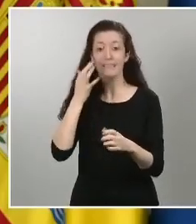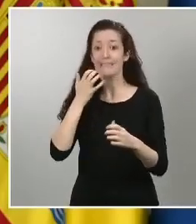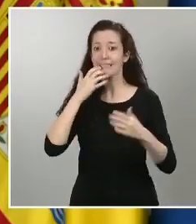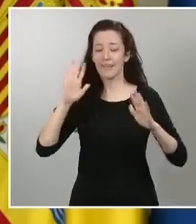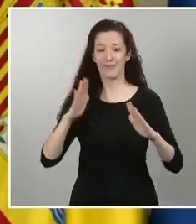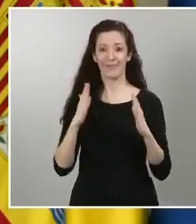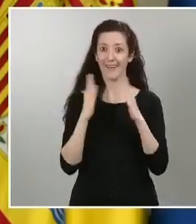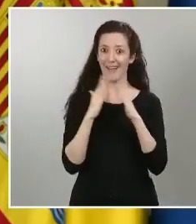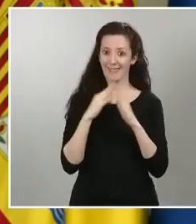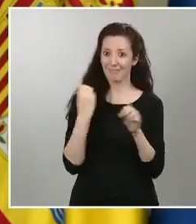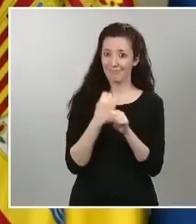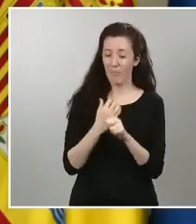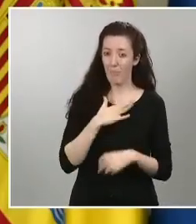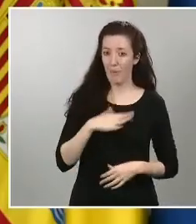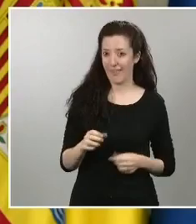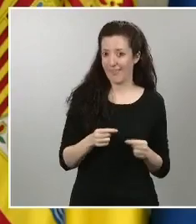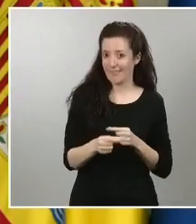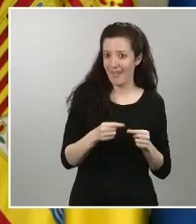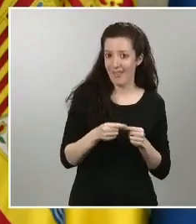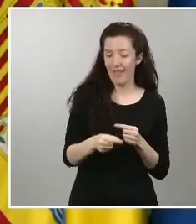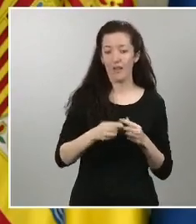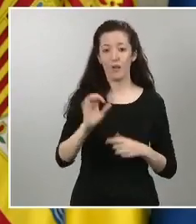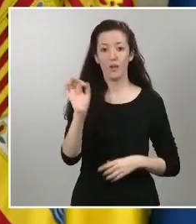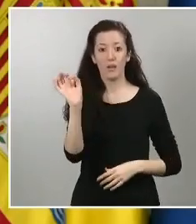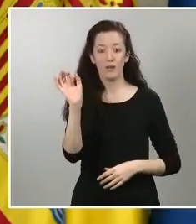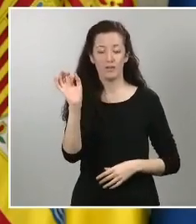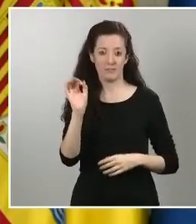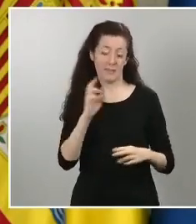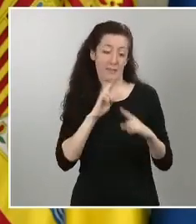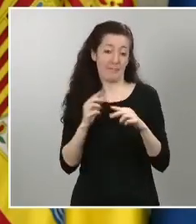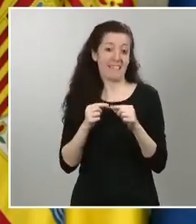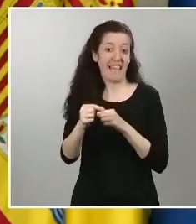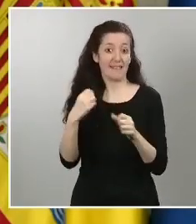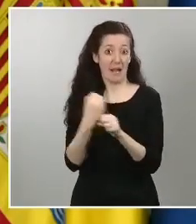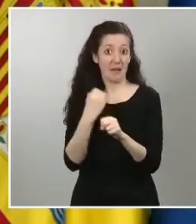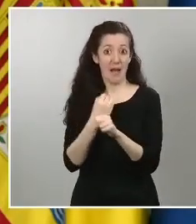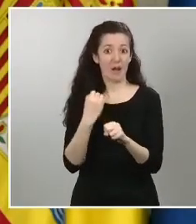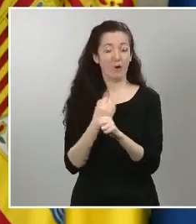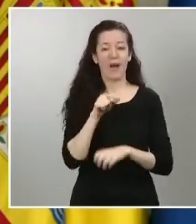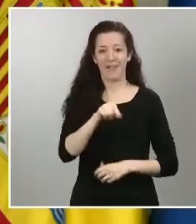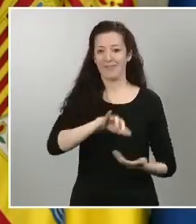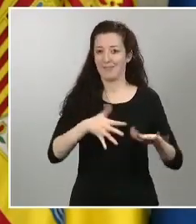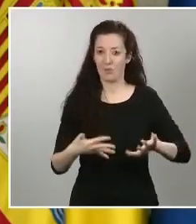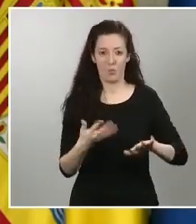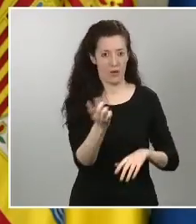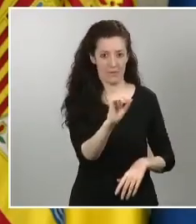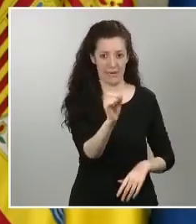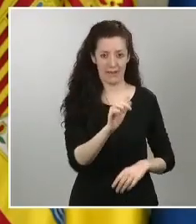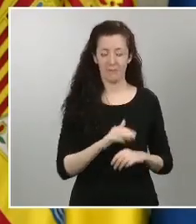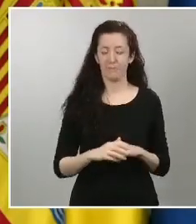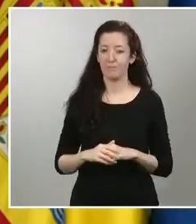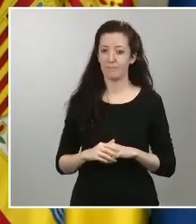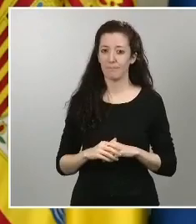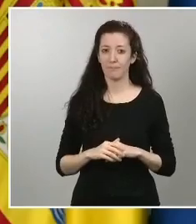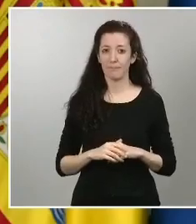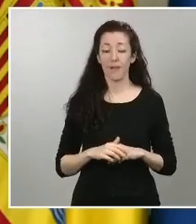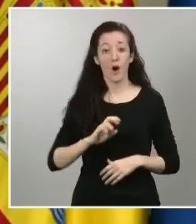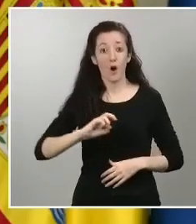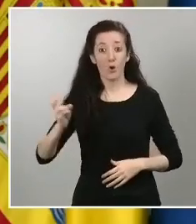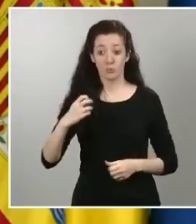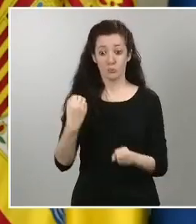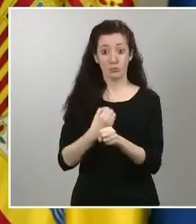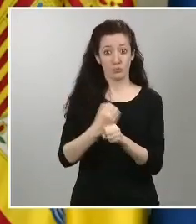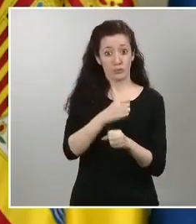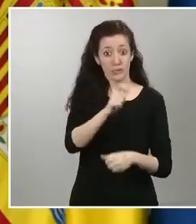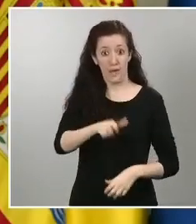medio del teletrabajo tampoco se va a aplicar a aquellos trabajadores y trabajadoras que ya están sujetos